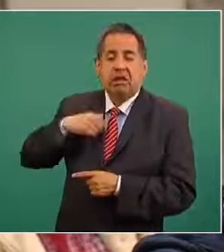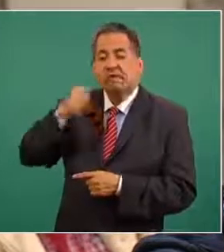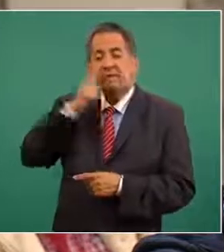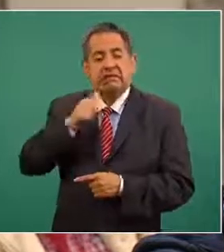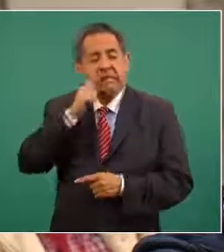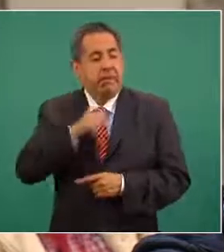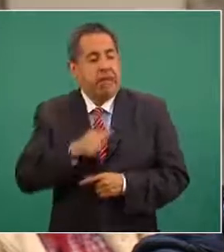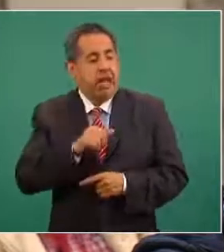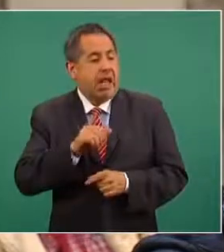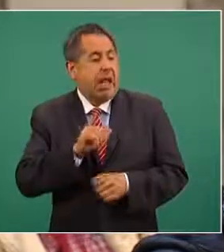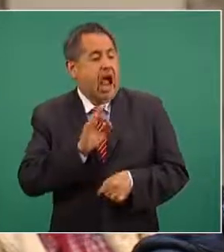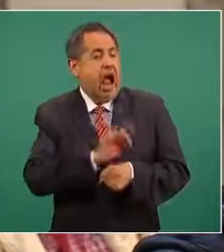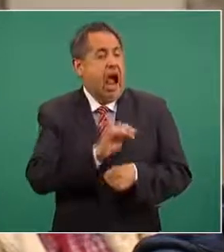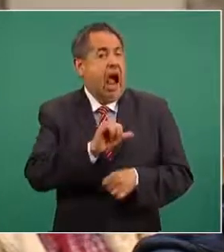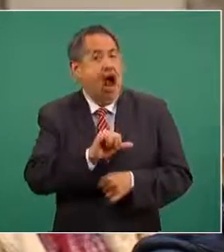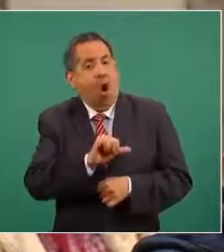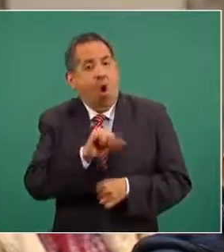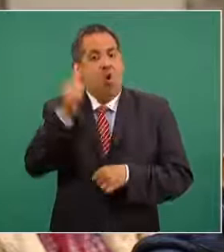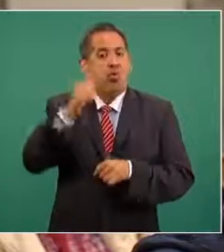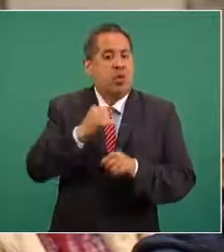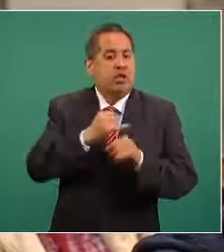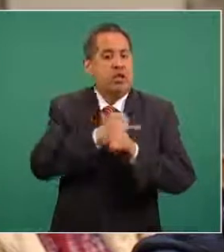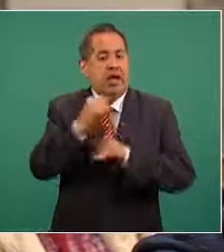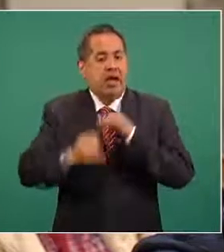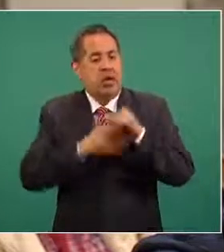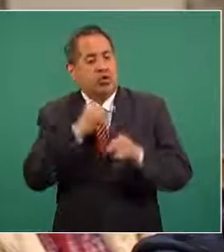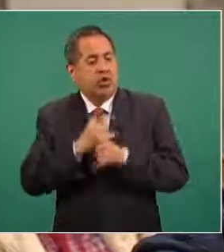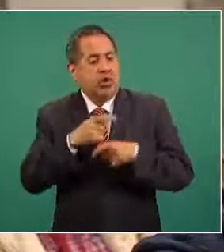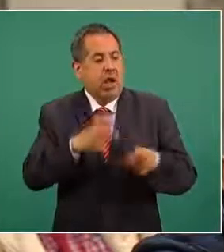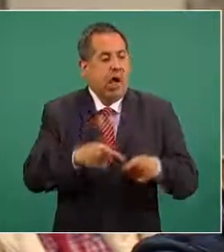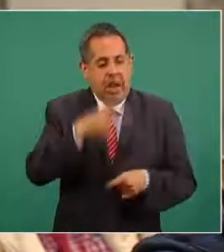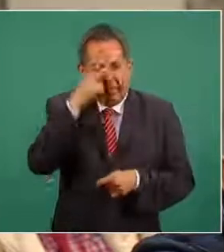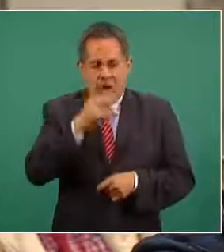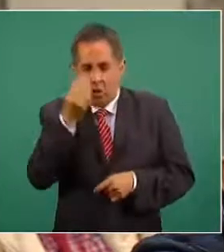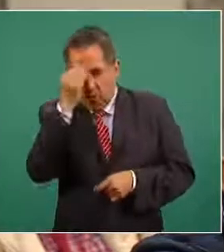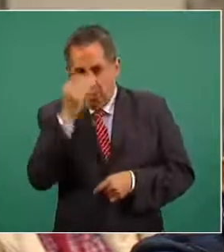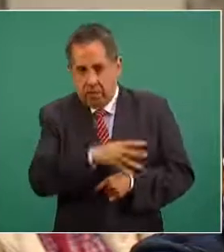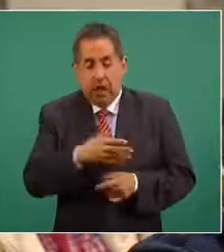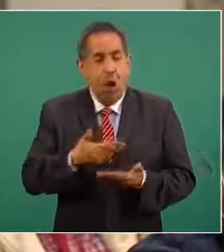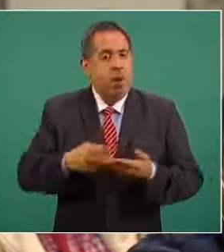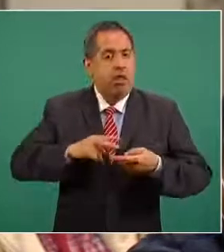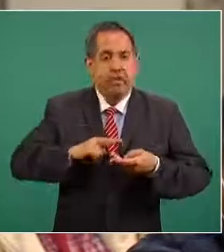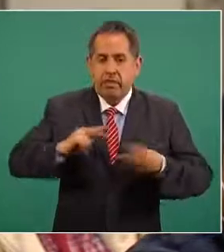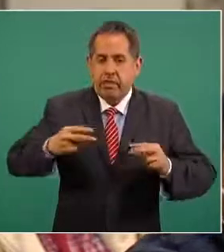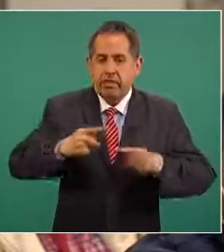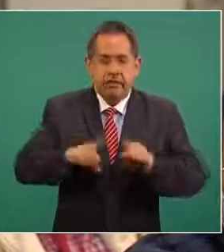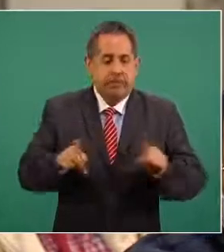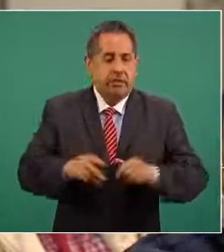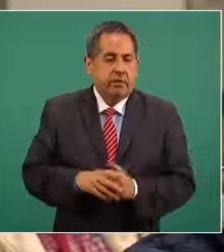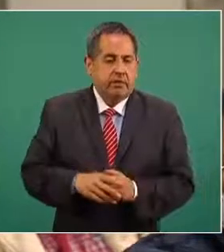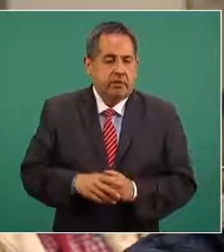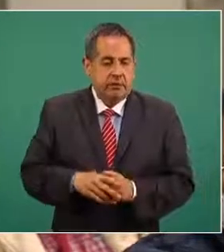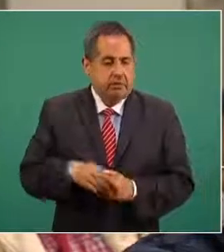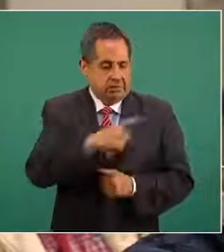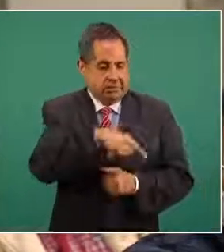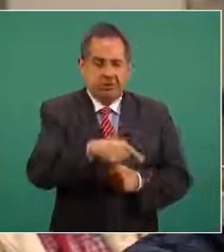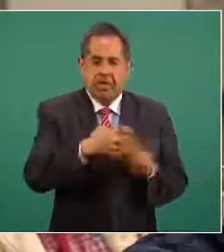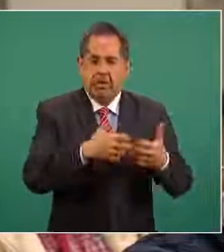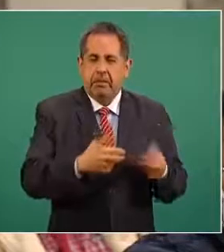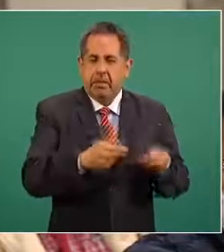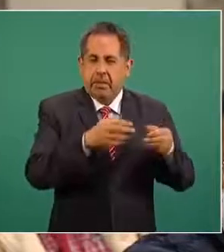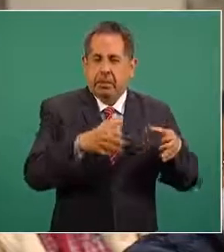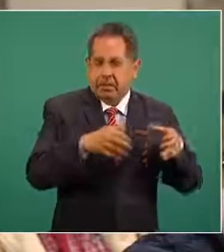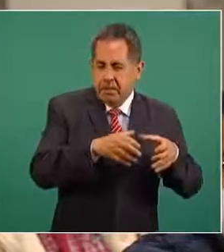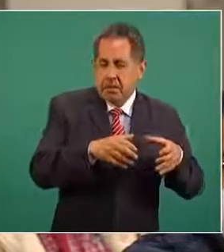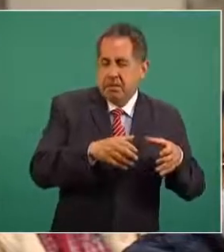transnacionales consultoras y contratistas proveedoras extranjeras la petición que se hace en estos pequeños y